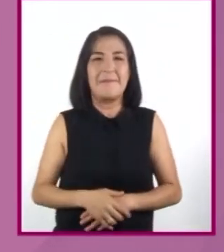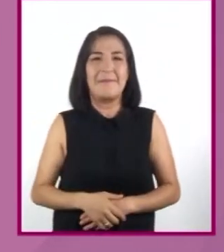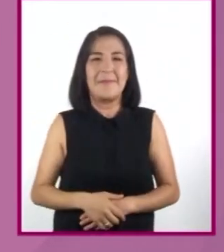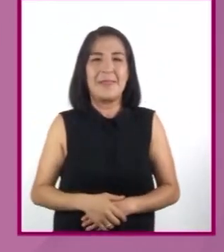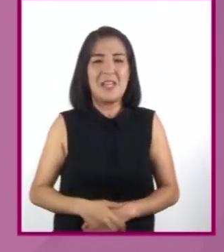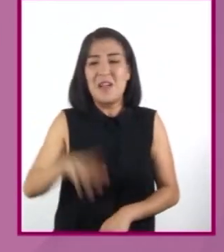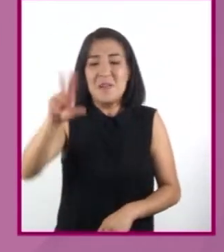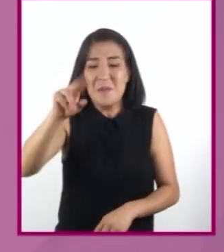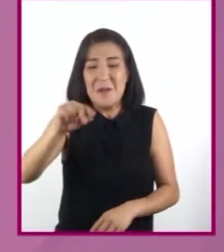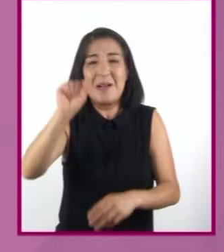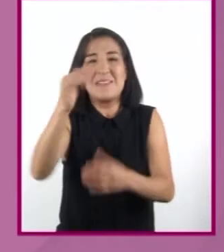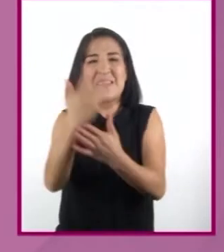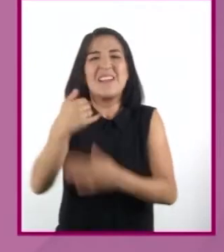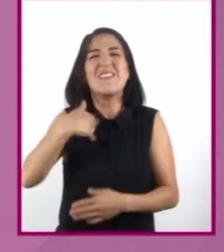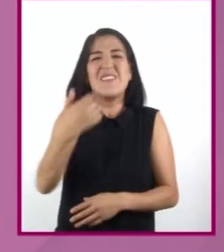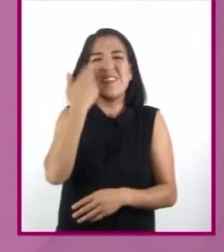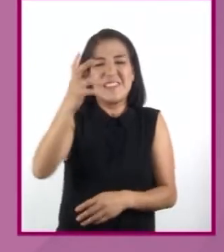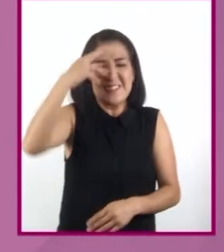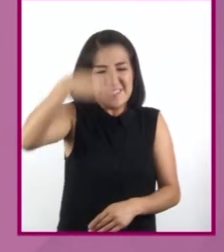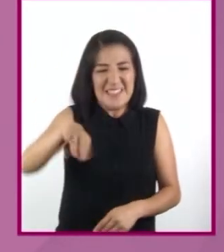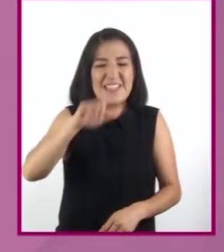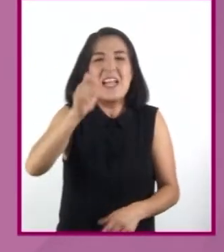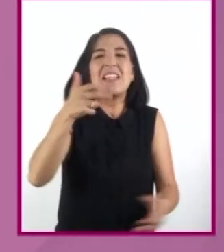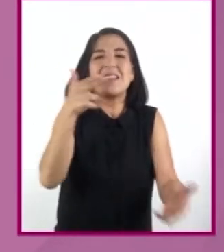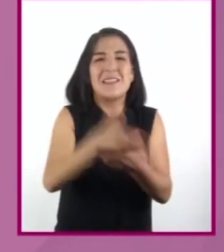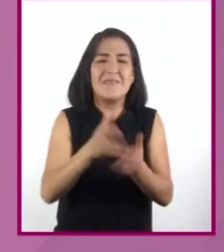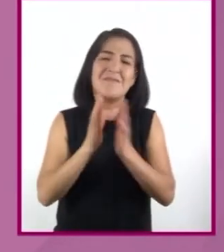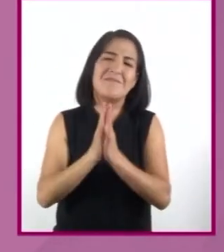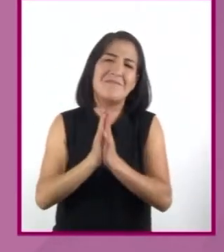Queremos saber quién fue el asesino. ¡Por favor!